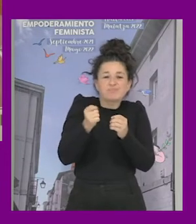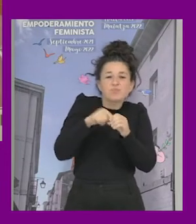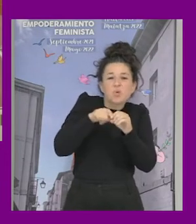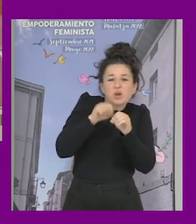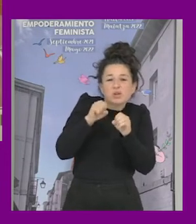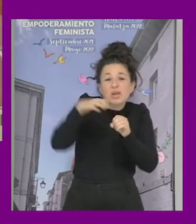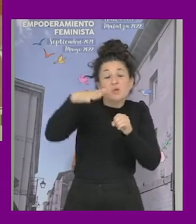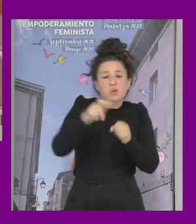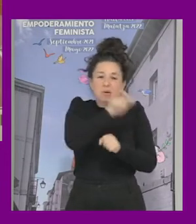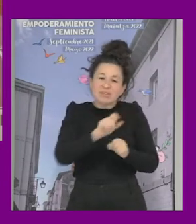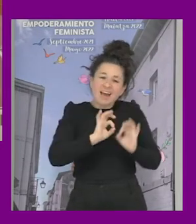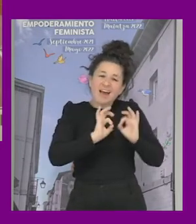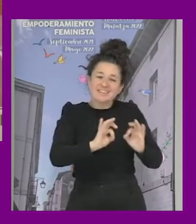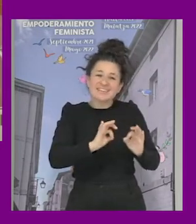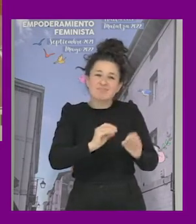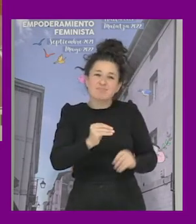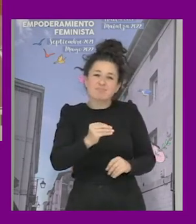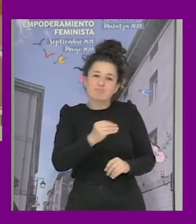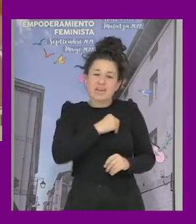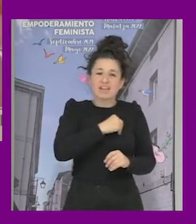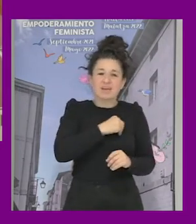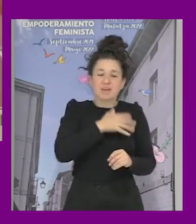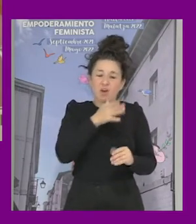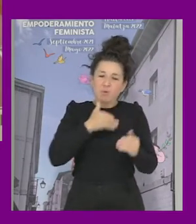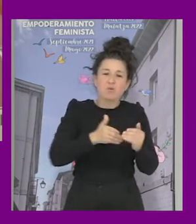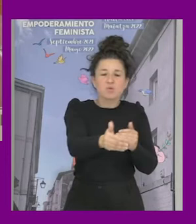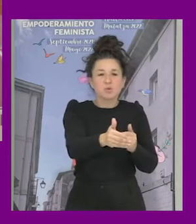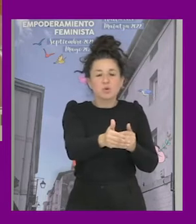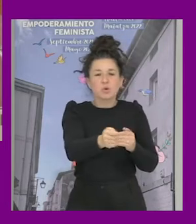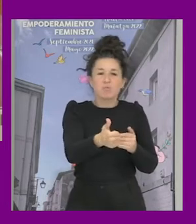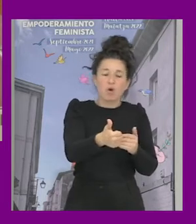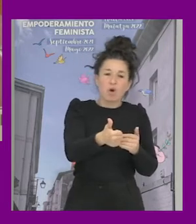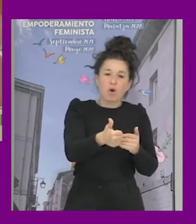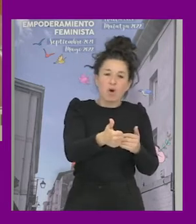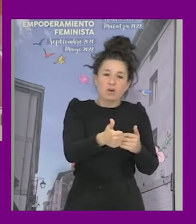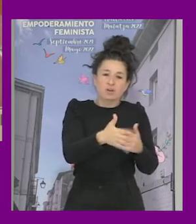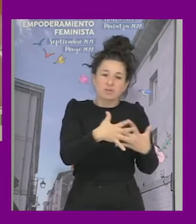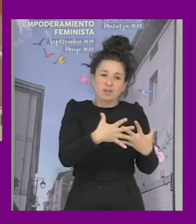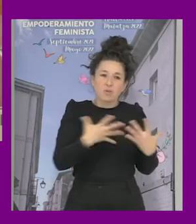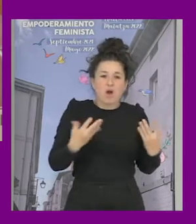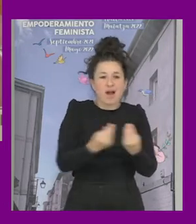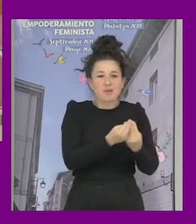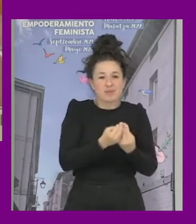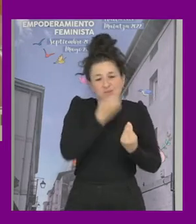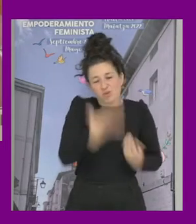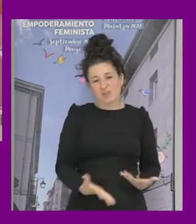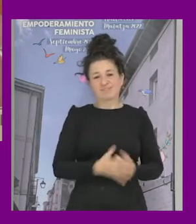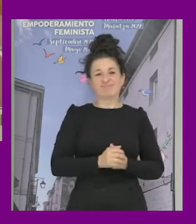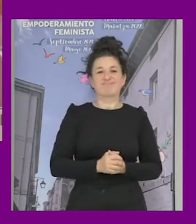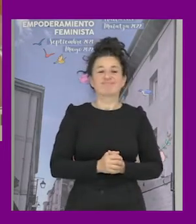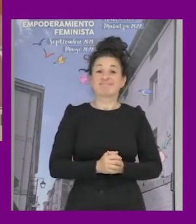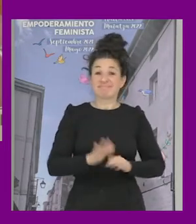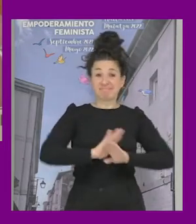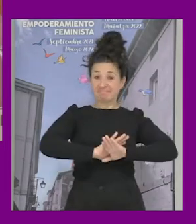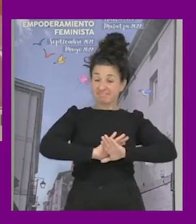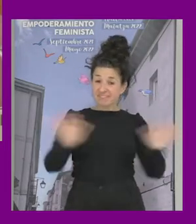con gente así pues merece que por lo menos ante lo que viene oye nos pillan muy bien muy bien colocados y situadas sin